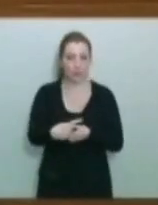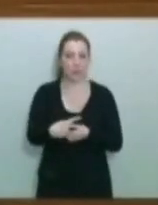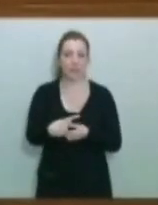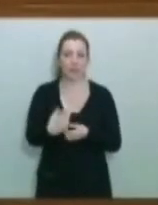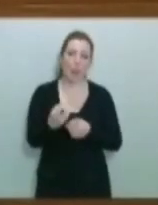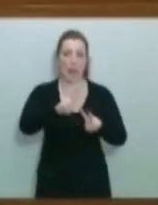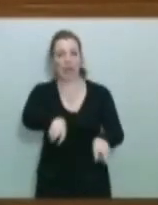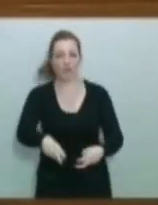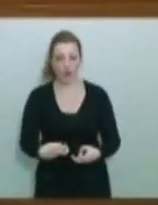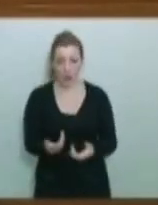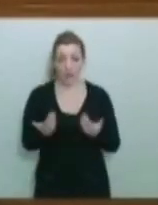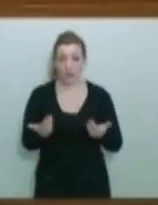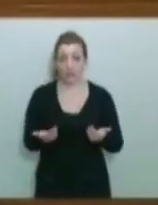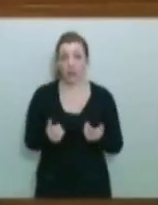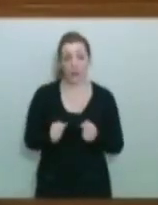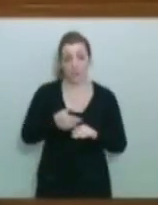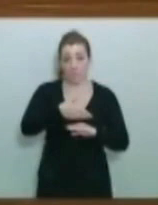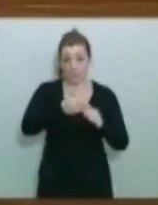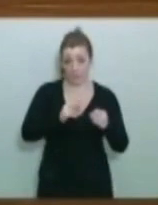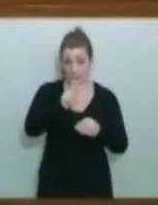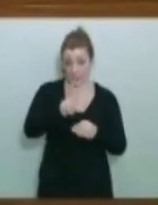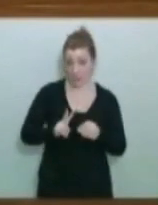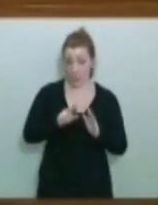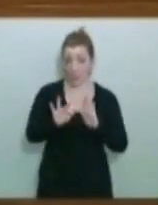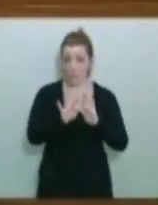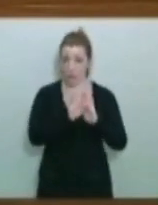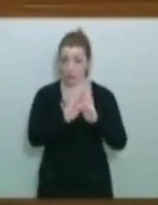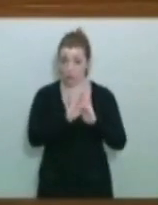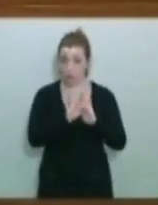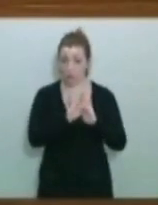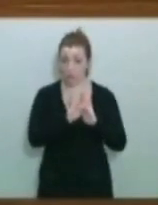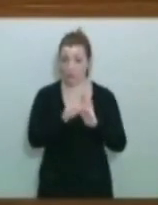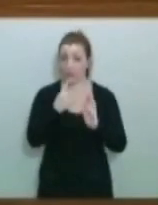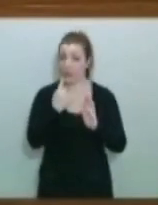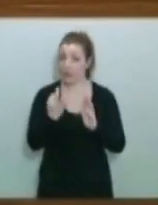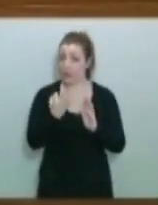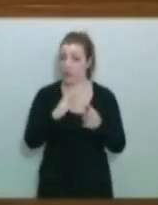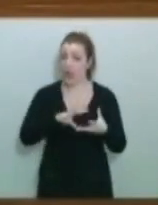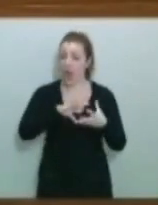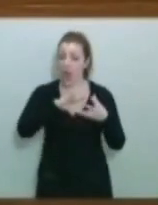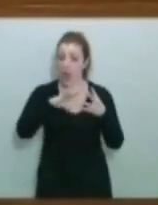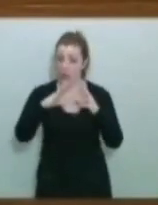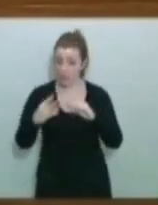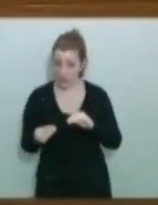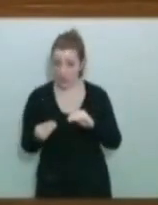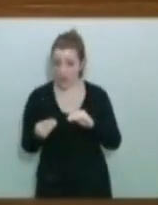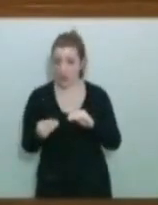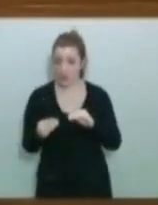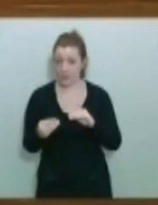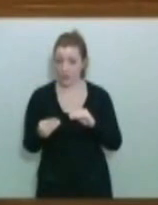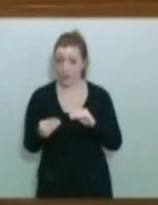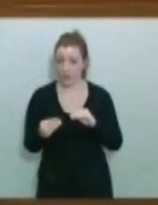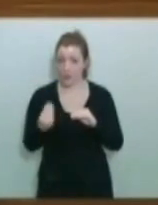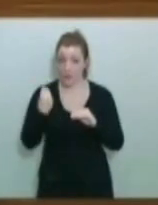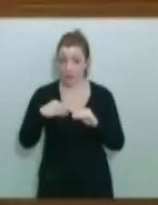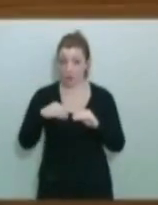que reformar, ¿no? Y, además, en la segunda parte de este punto, usted dice que hay que adaptarlo a aprobado, además, para adaptarlo a aprobado